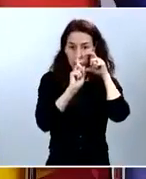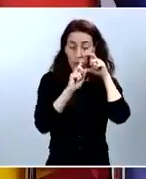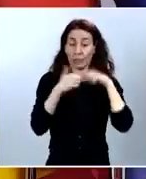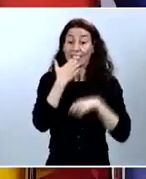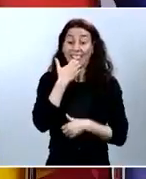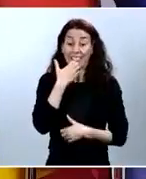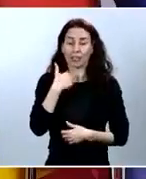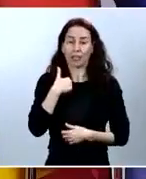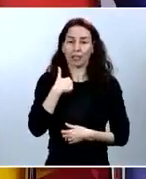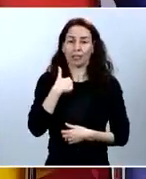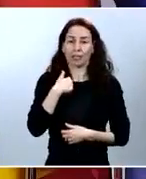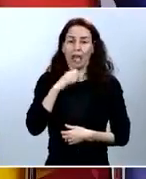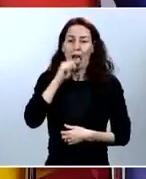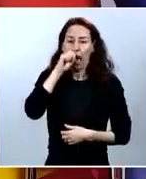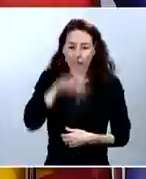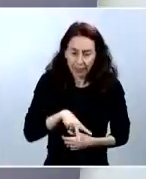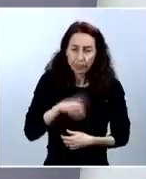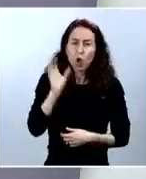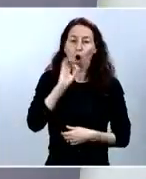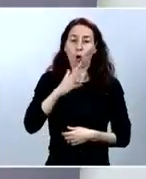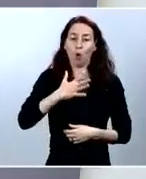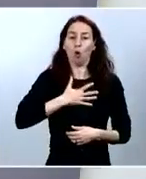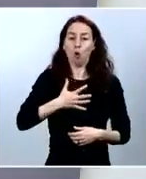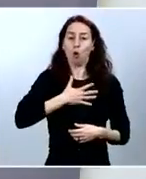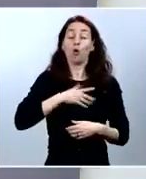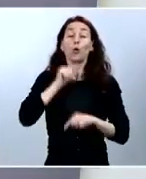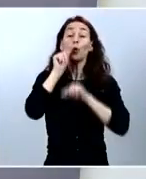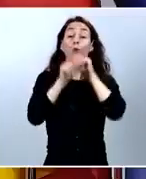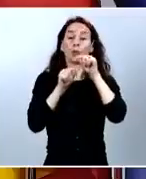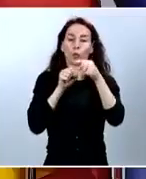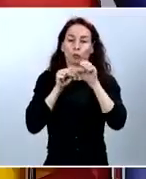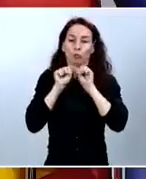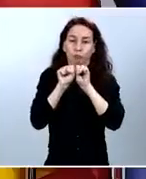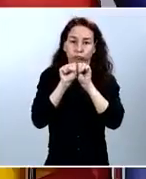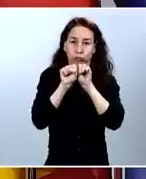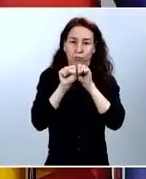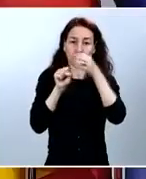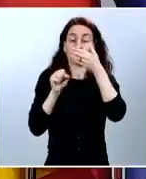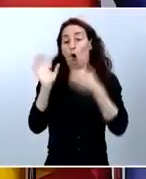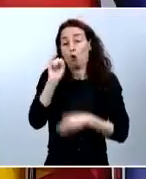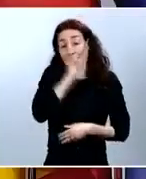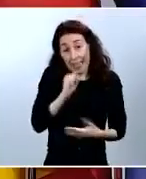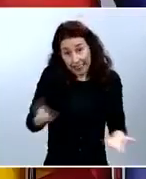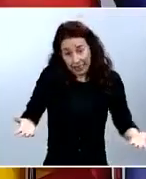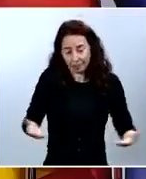estornudas, el virus se queda dentro. O si cantas, que también. O si cantas. Es casi más importante